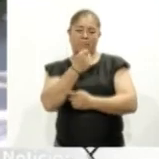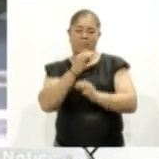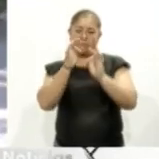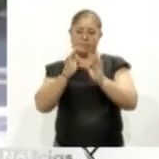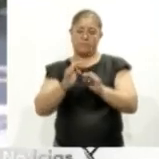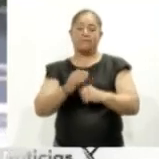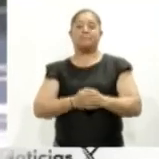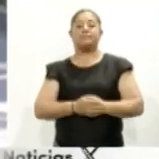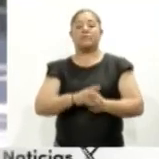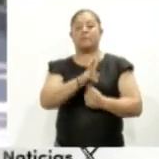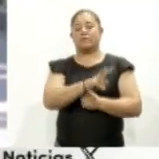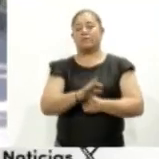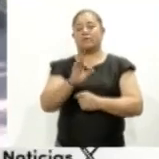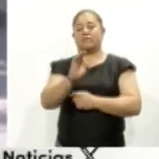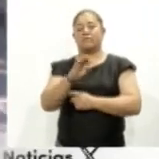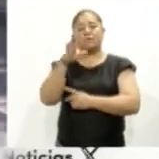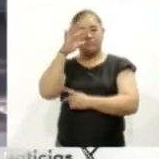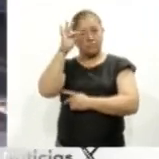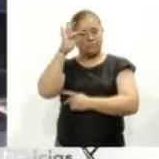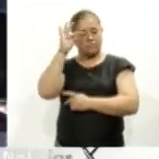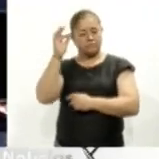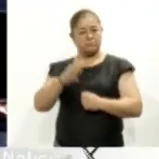Coracid Noticias, Victoria Flores.